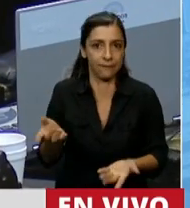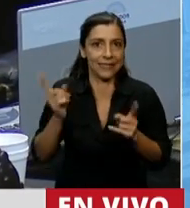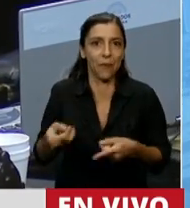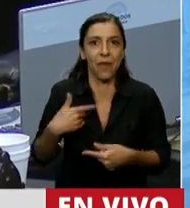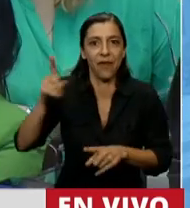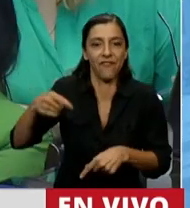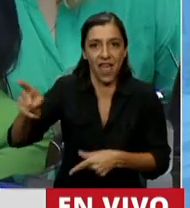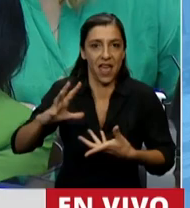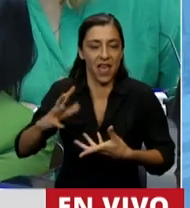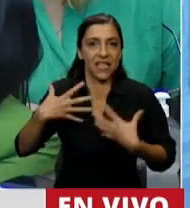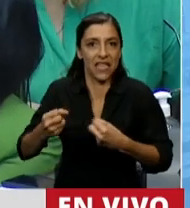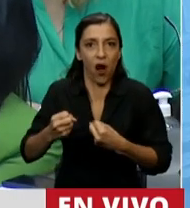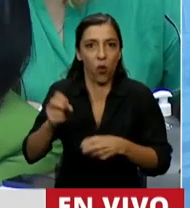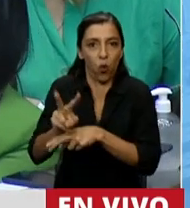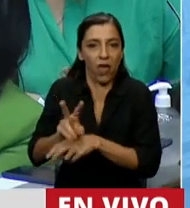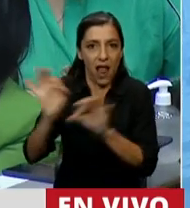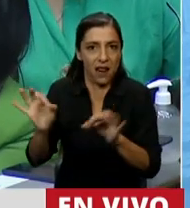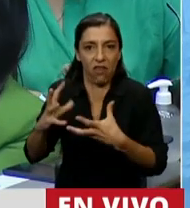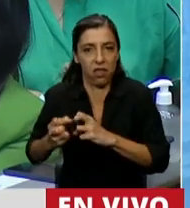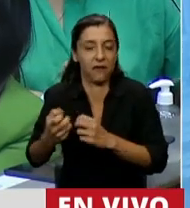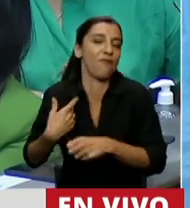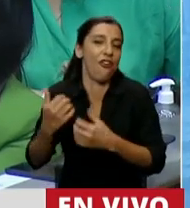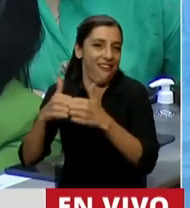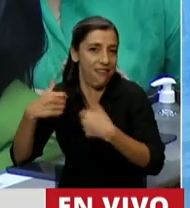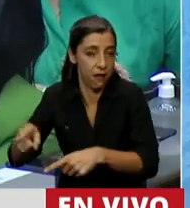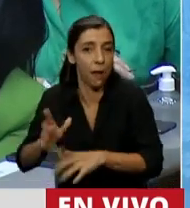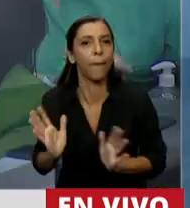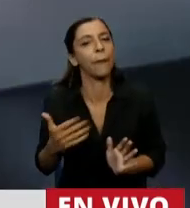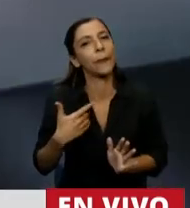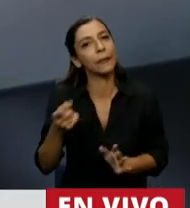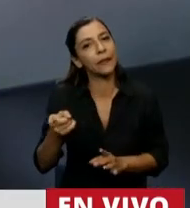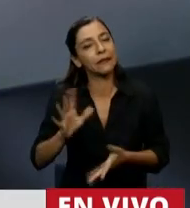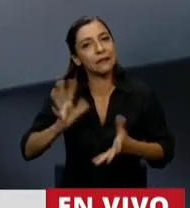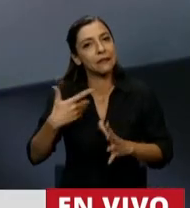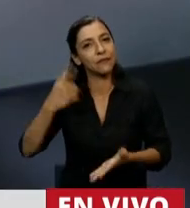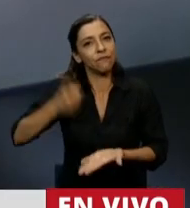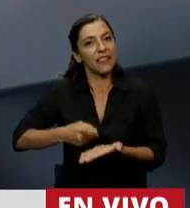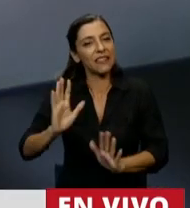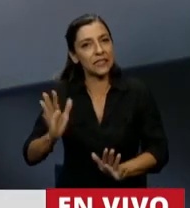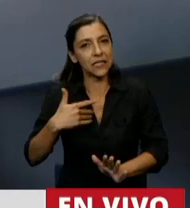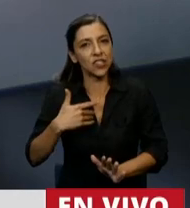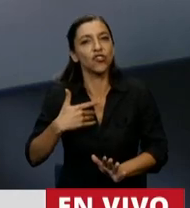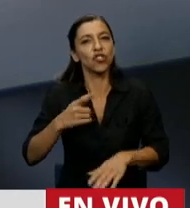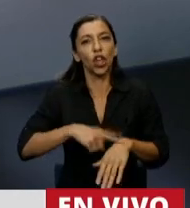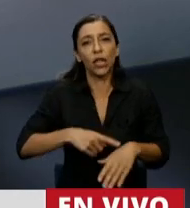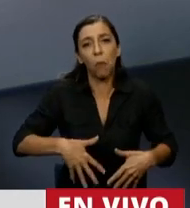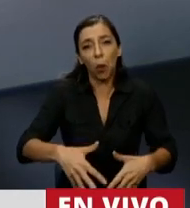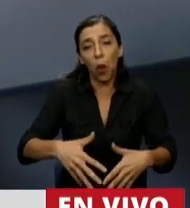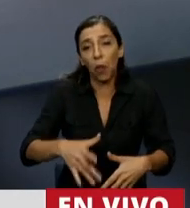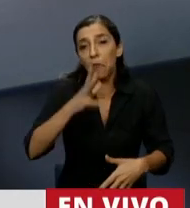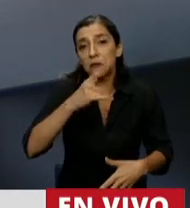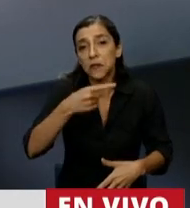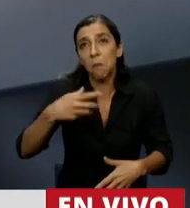Pero la irrestricta autorización para interrumpir el embarazo hasta la semana 14 por la sola voluntad,